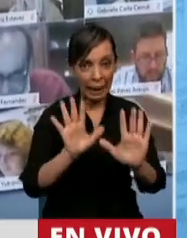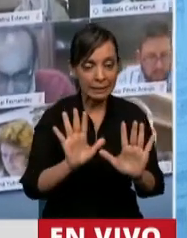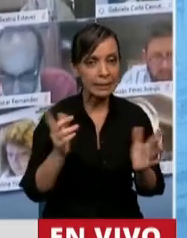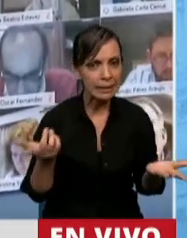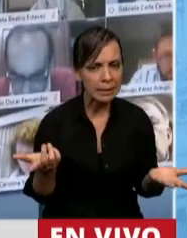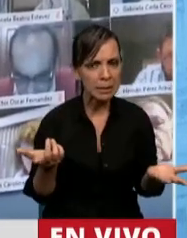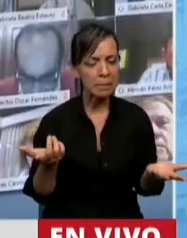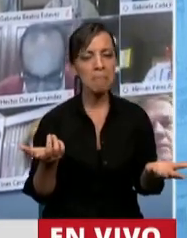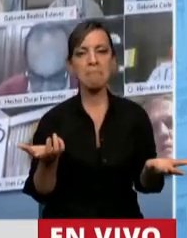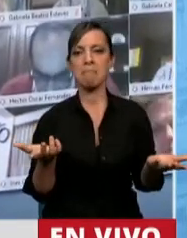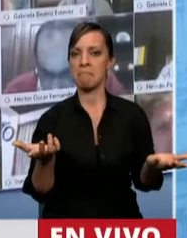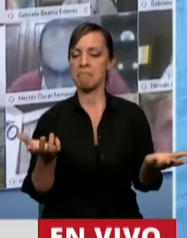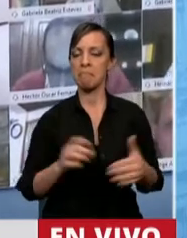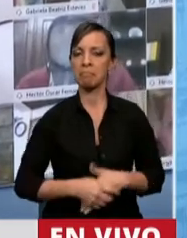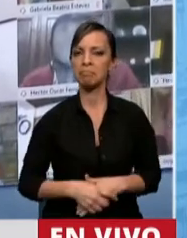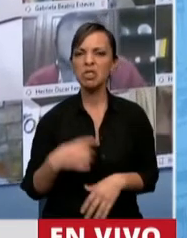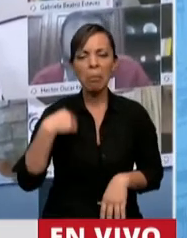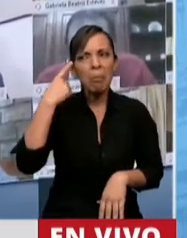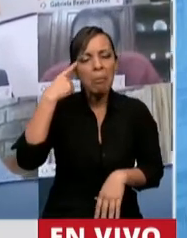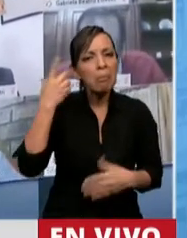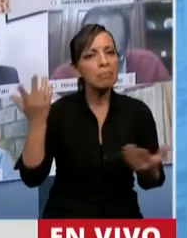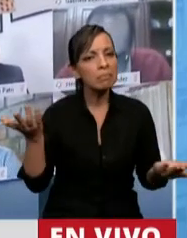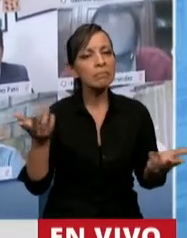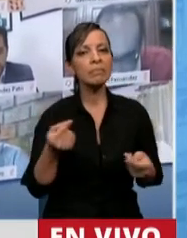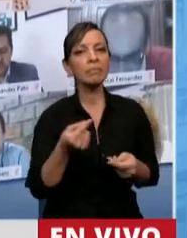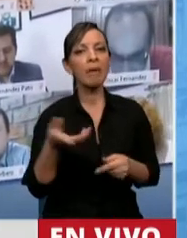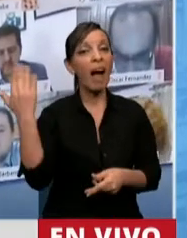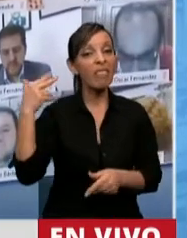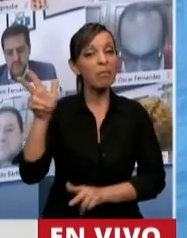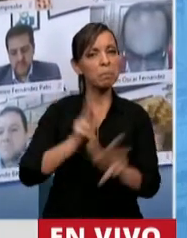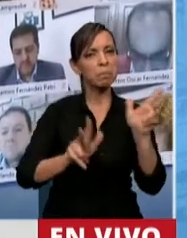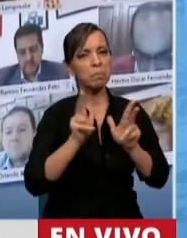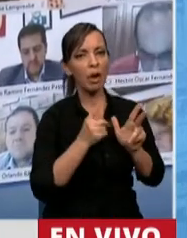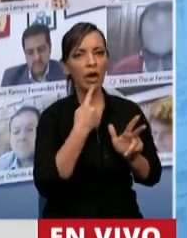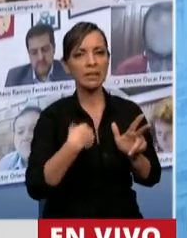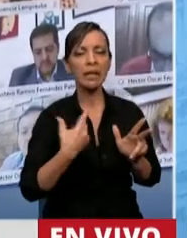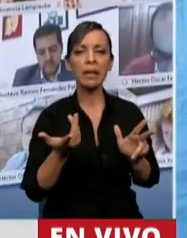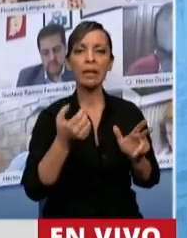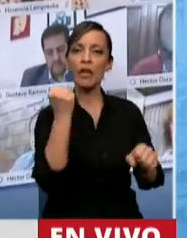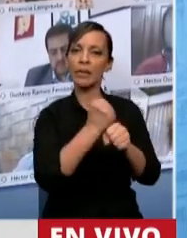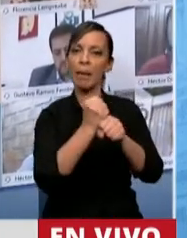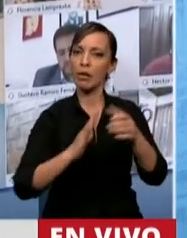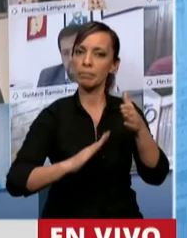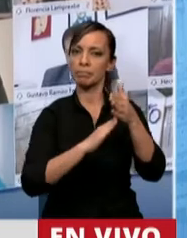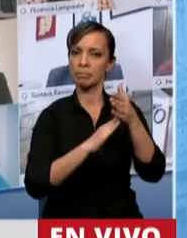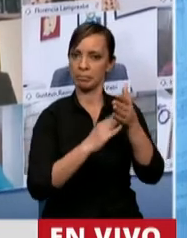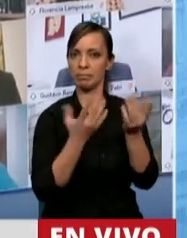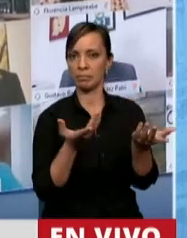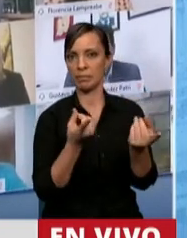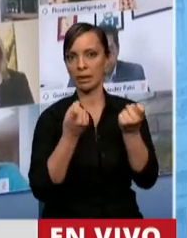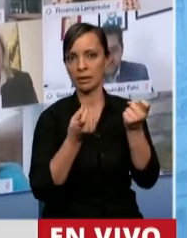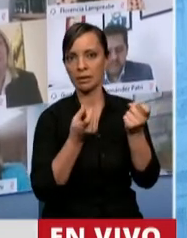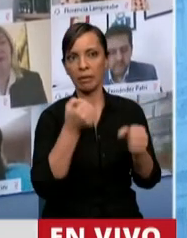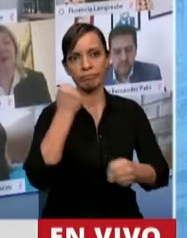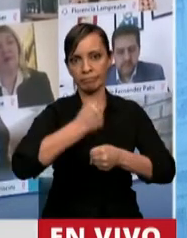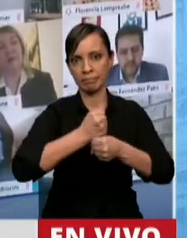posible, presidente. Se nos dice también o se nos dijo que somos trabajadores esenciales y que como